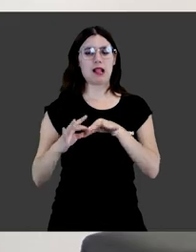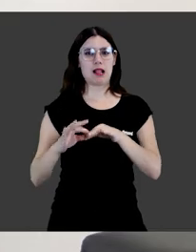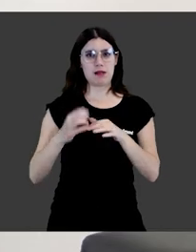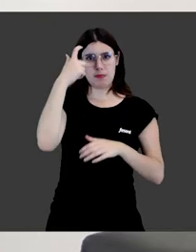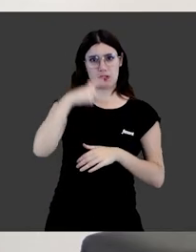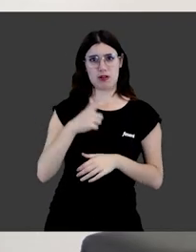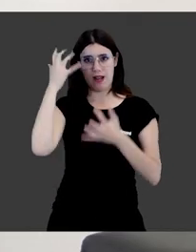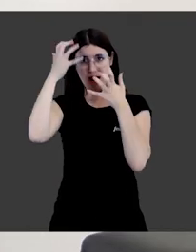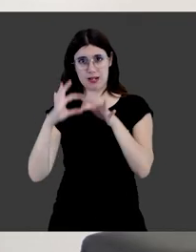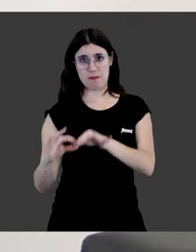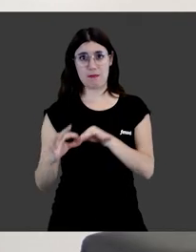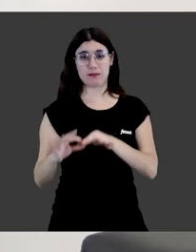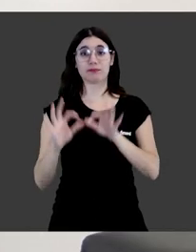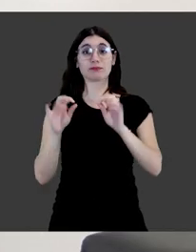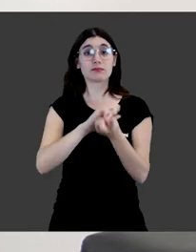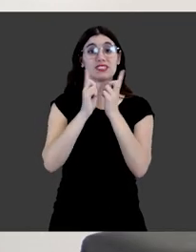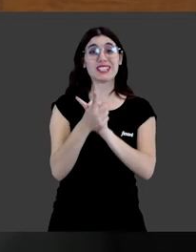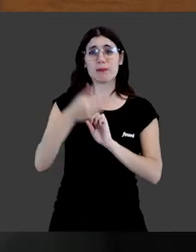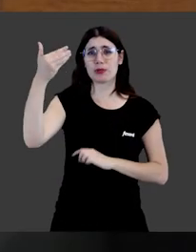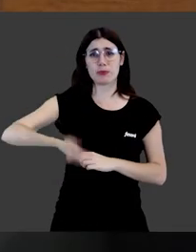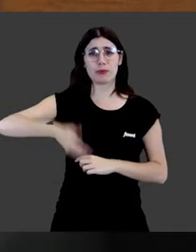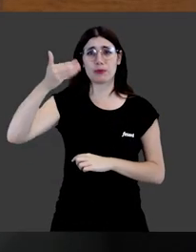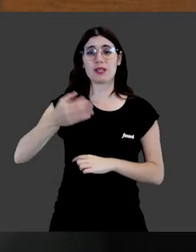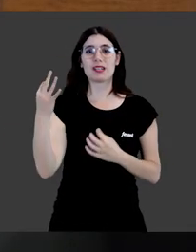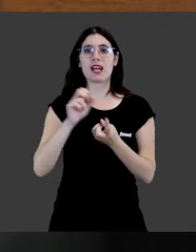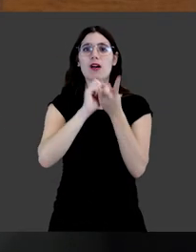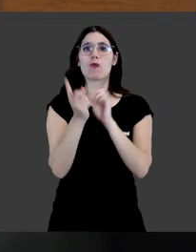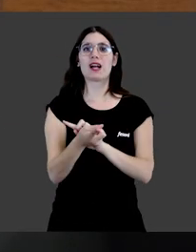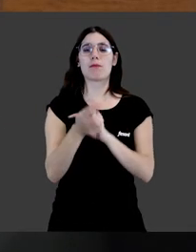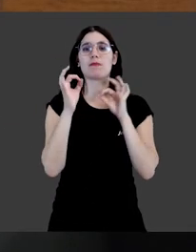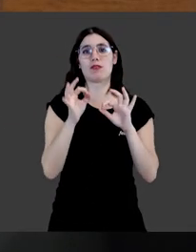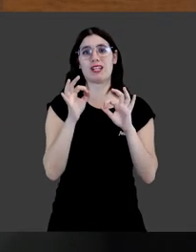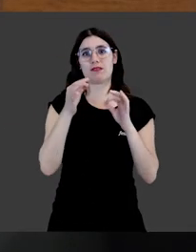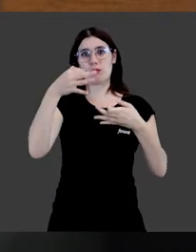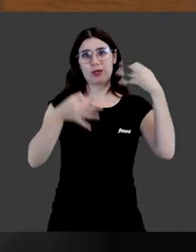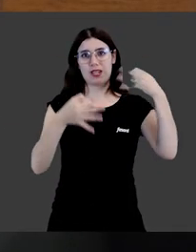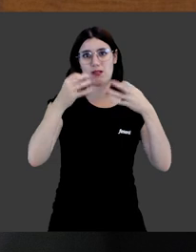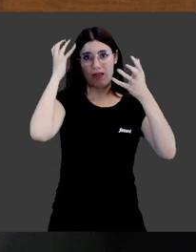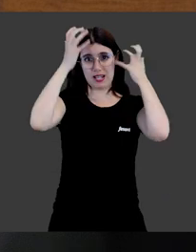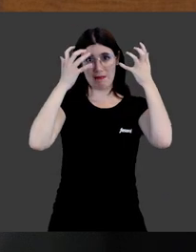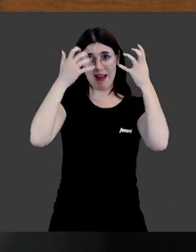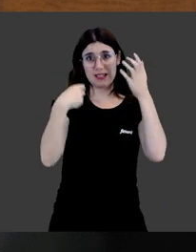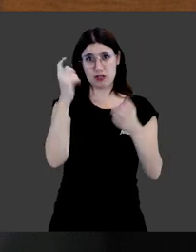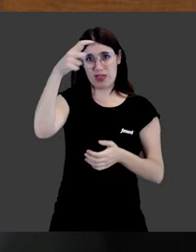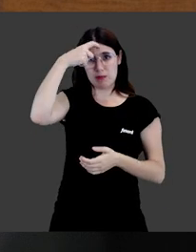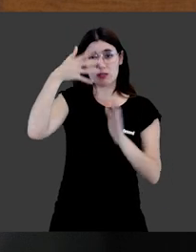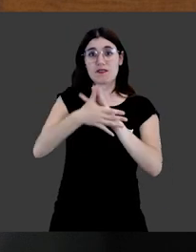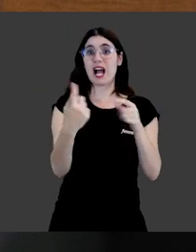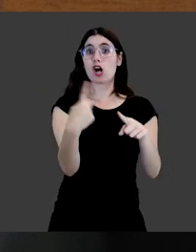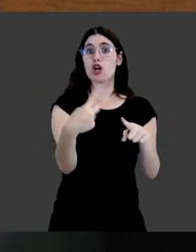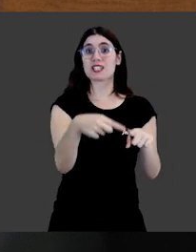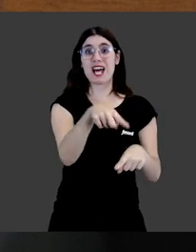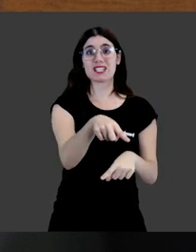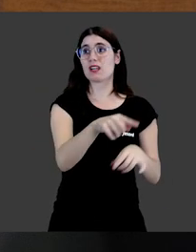entre la persona y el animal. El cambio principal que se produce es el cambio en la naturaleza jurídica de los animales. Ya han dejado de ser